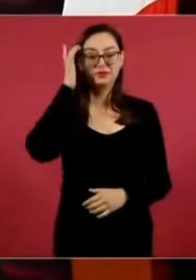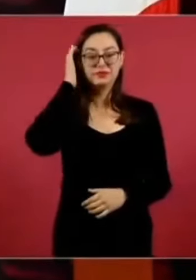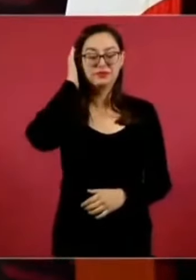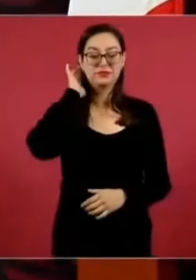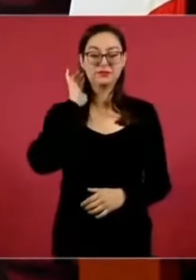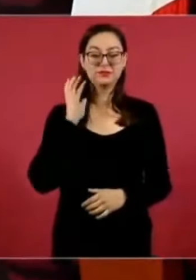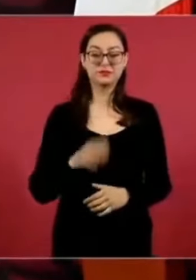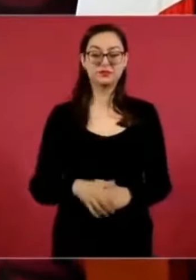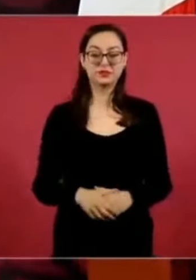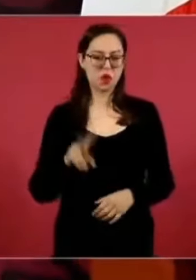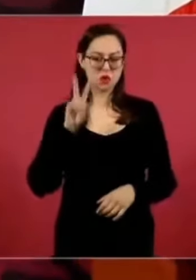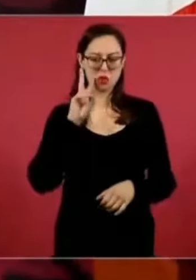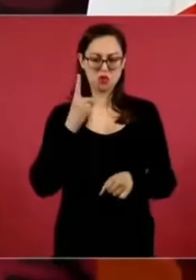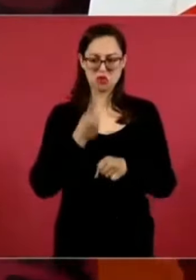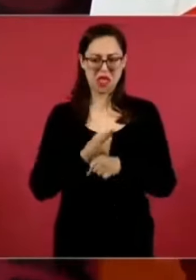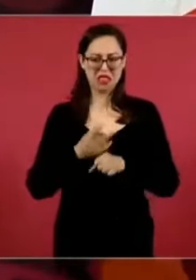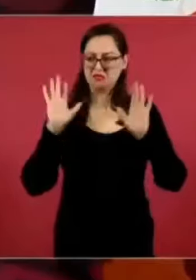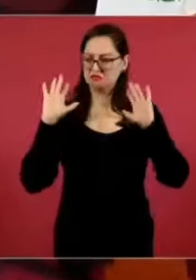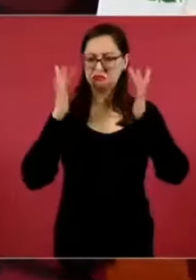voluntariamente, voluntariamente.